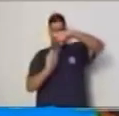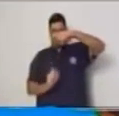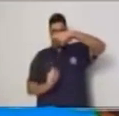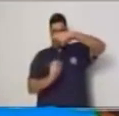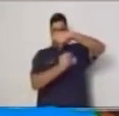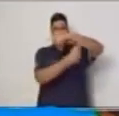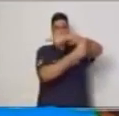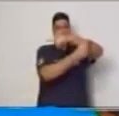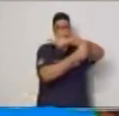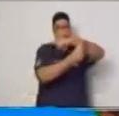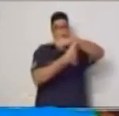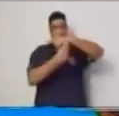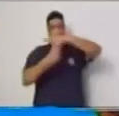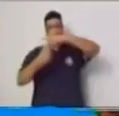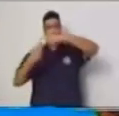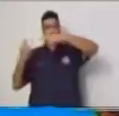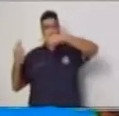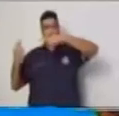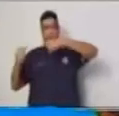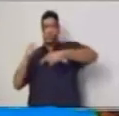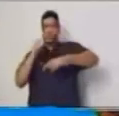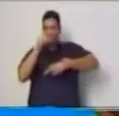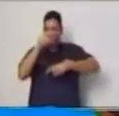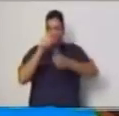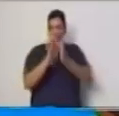realízalo en tu cuadrado